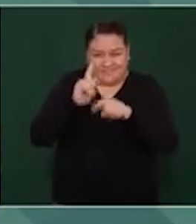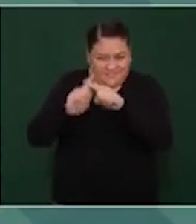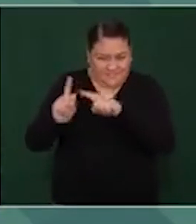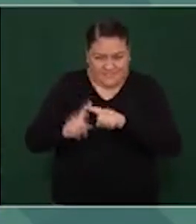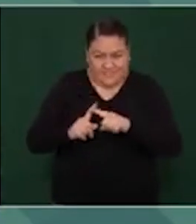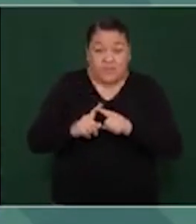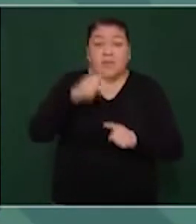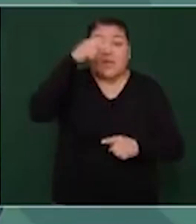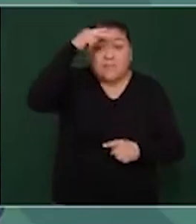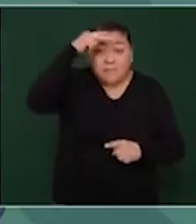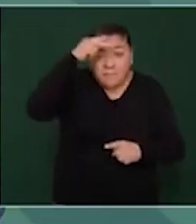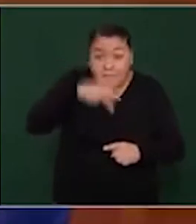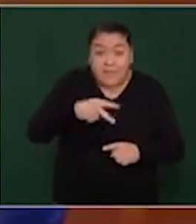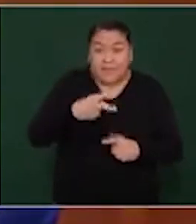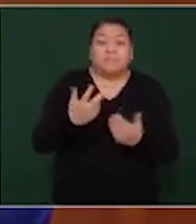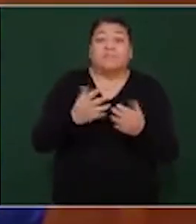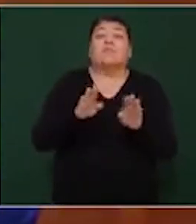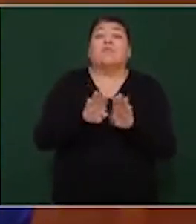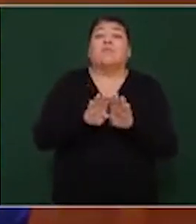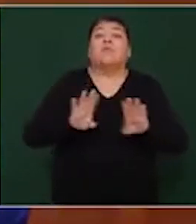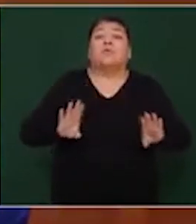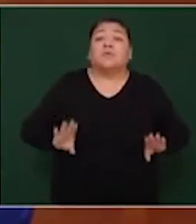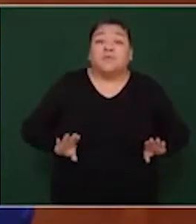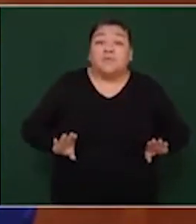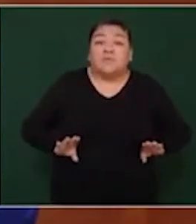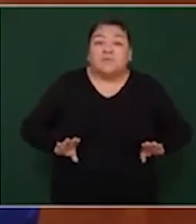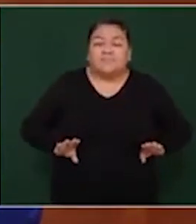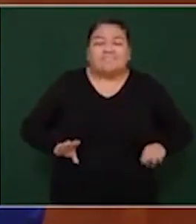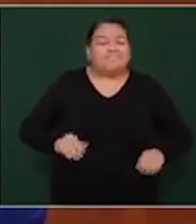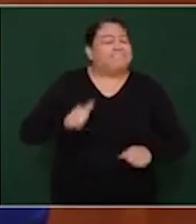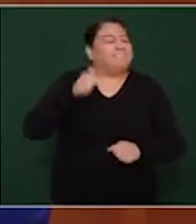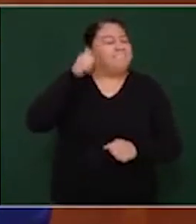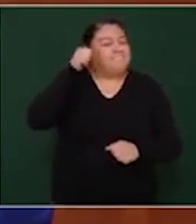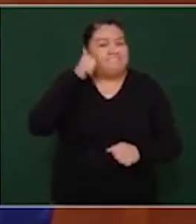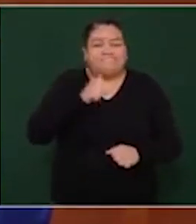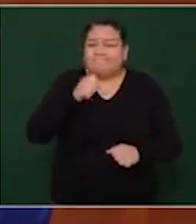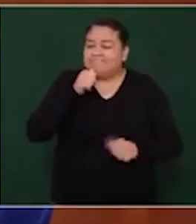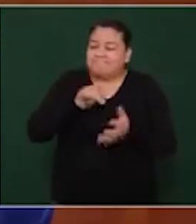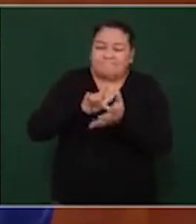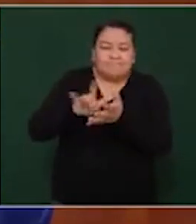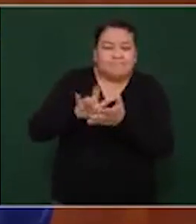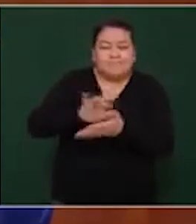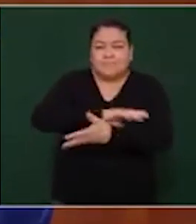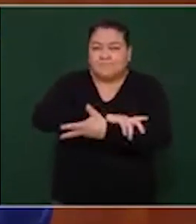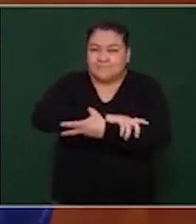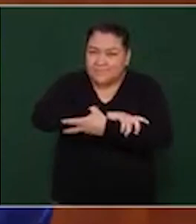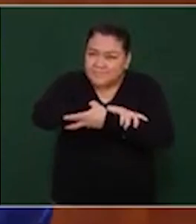ser un país siempre solidario,